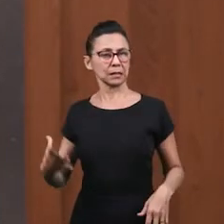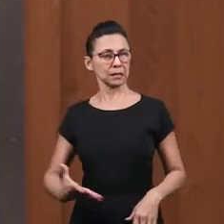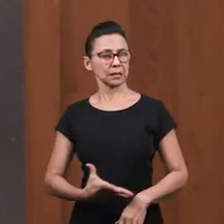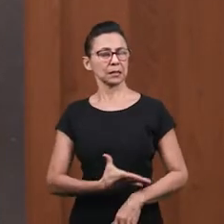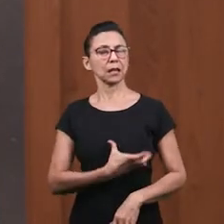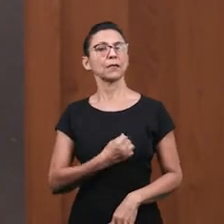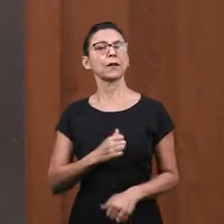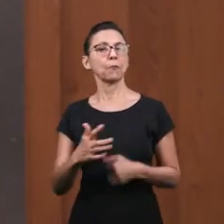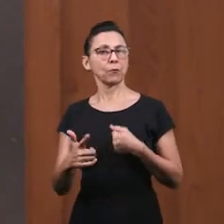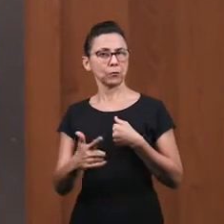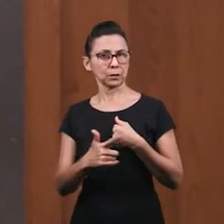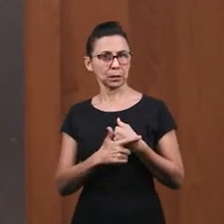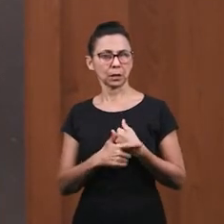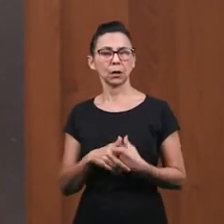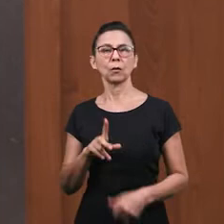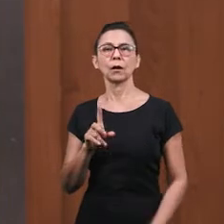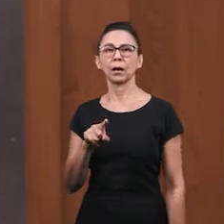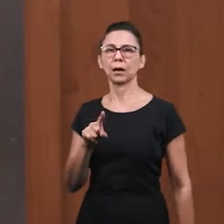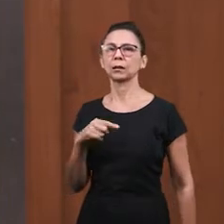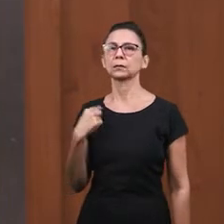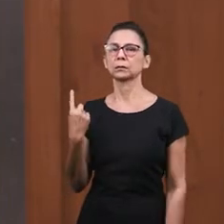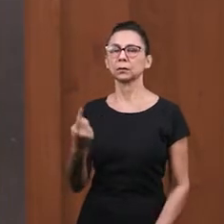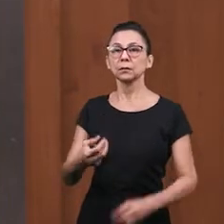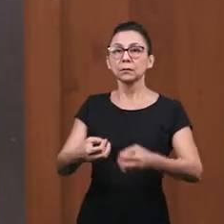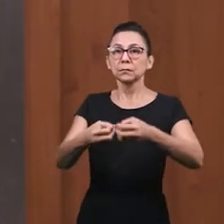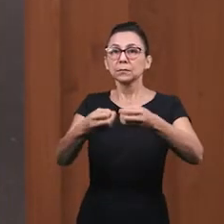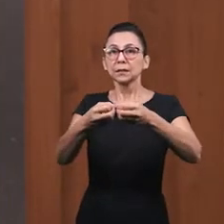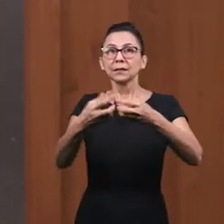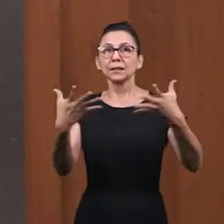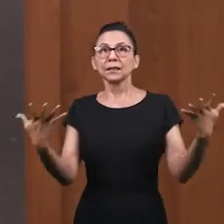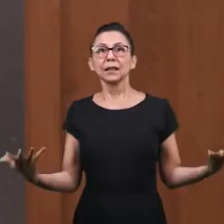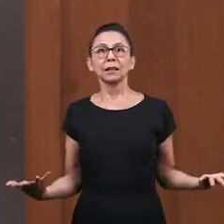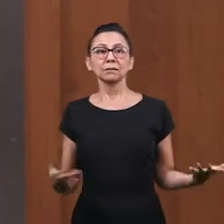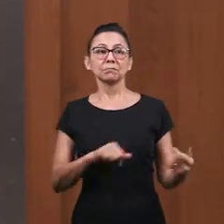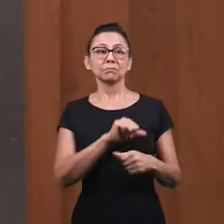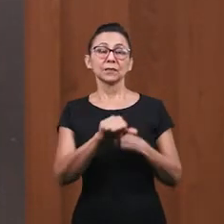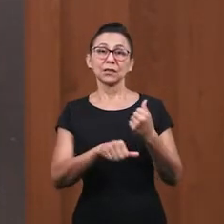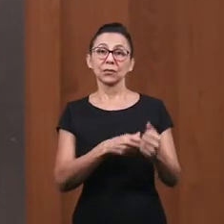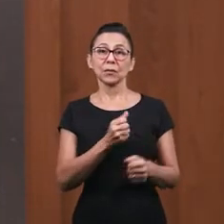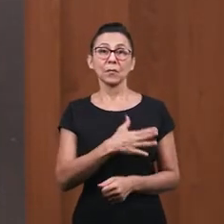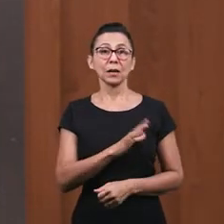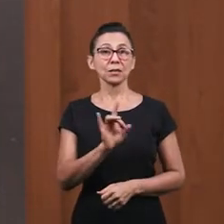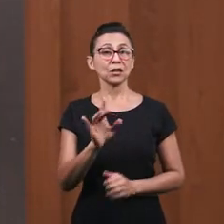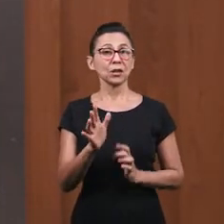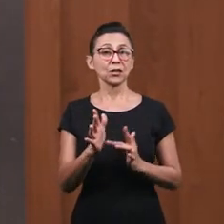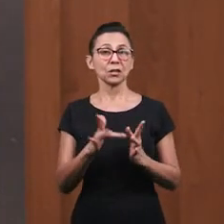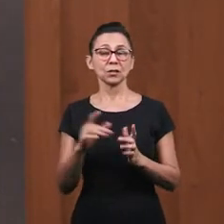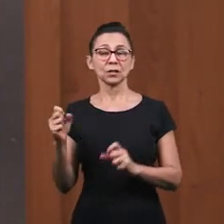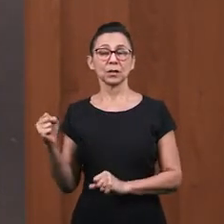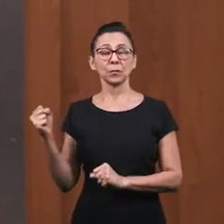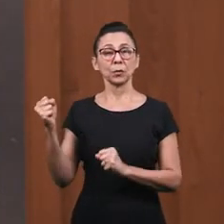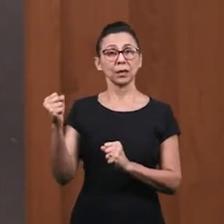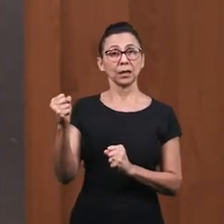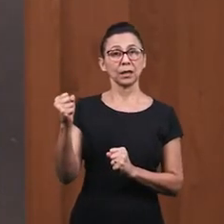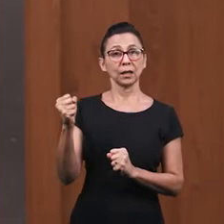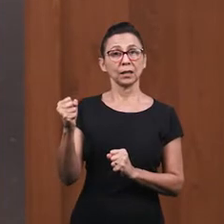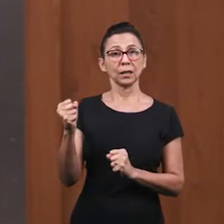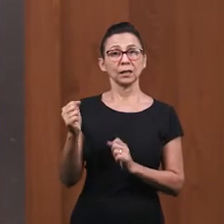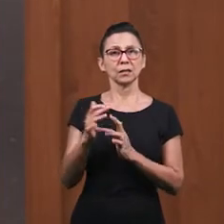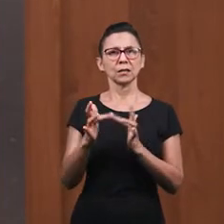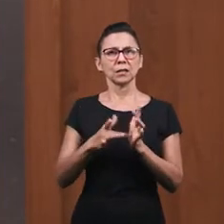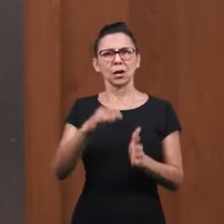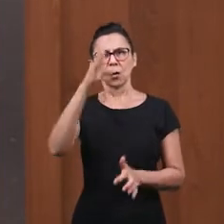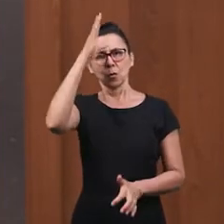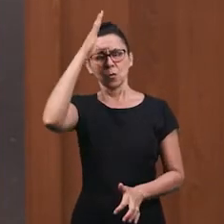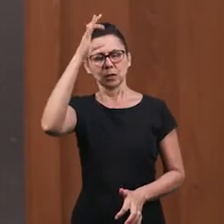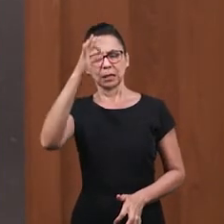prójimo Testimoniar De la salvación De Jesús Ese es nuestro papel Y un milagre De la salvación La transformación